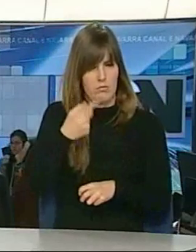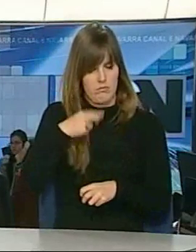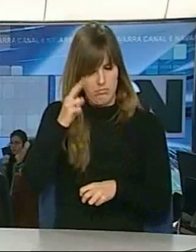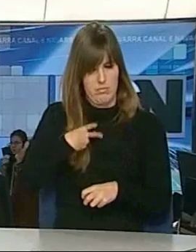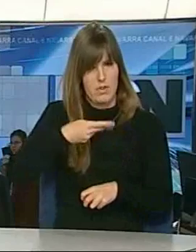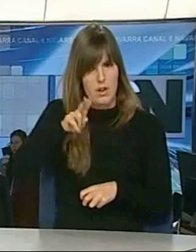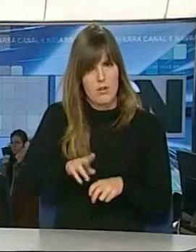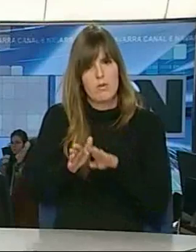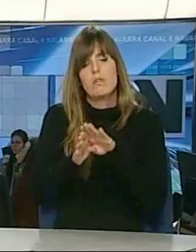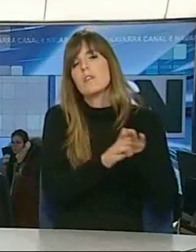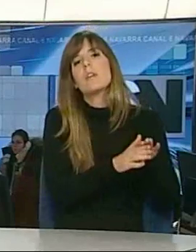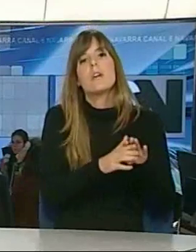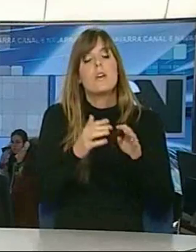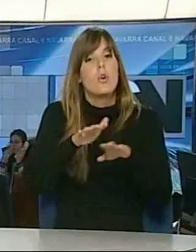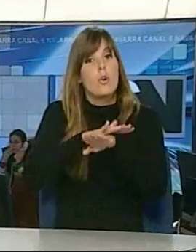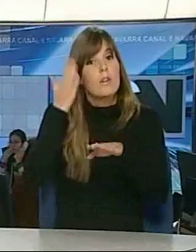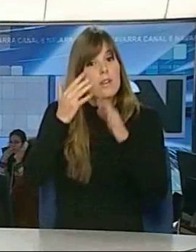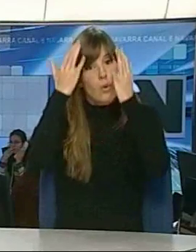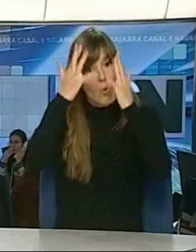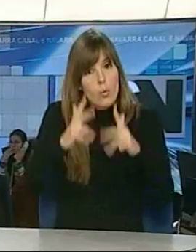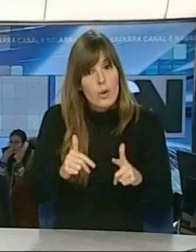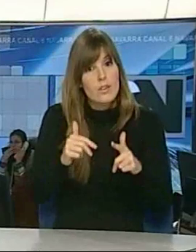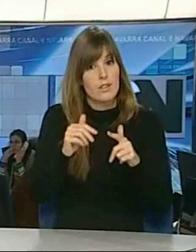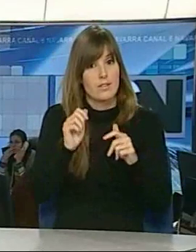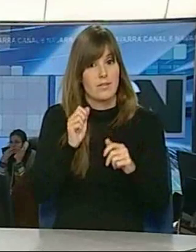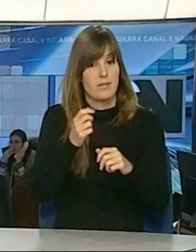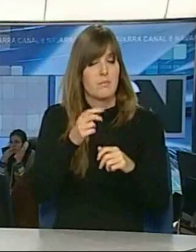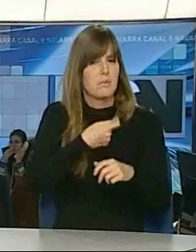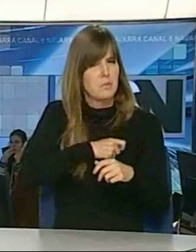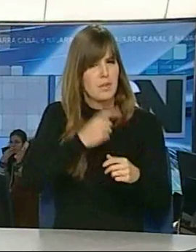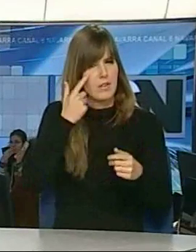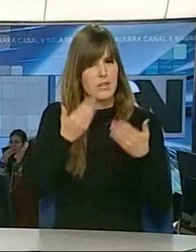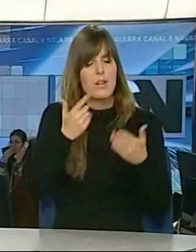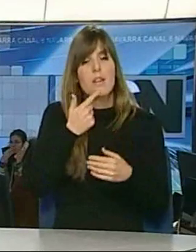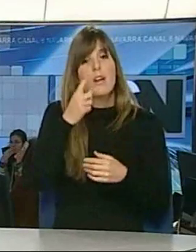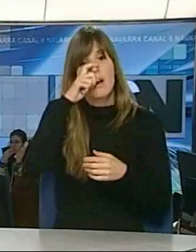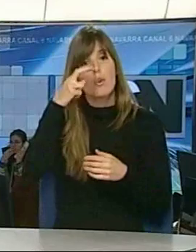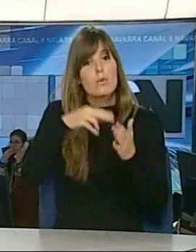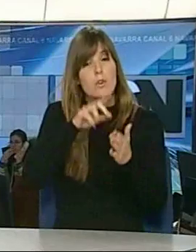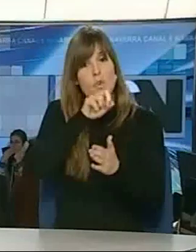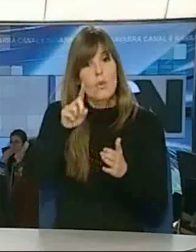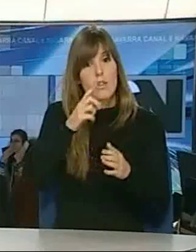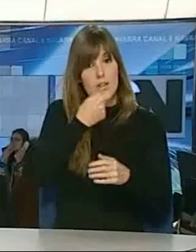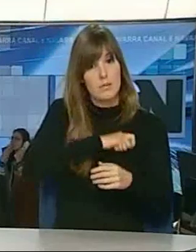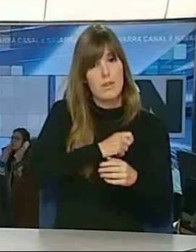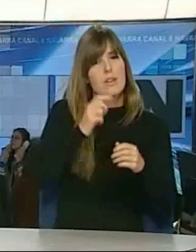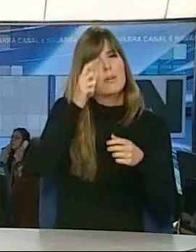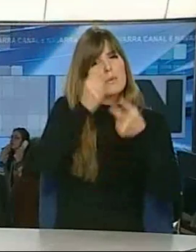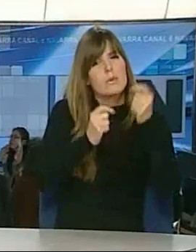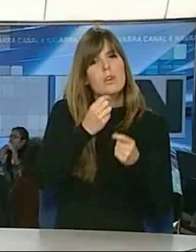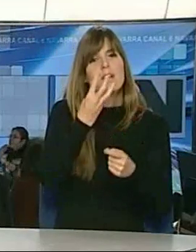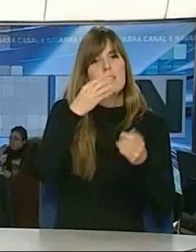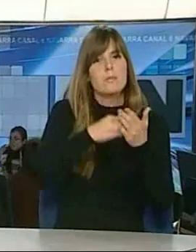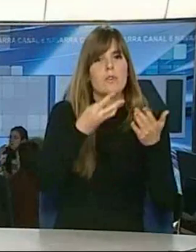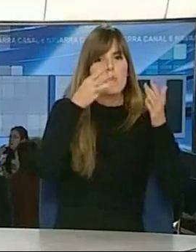Así, el cierre de cuentas del Gobierno en términos de contabilidad nacional indica que en 2011 el presupuesto inicial se elevaba a 3